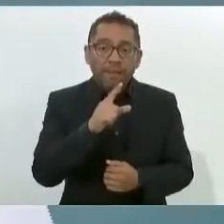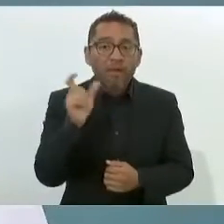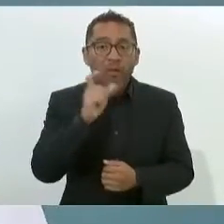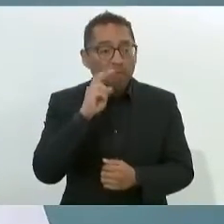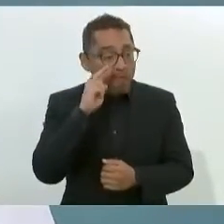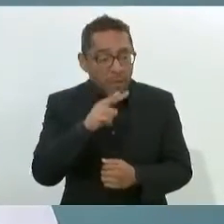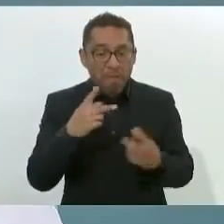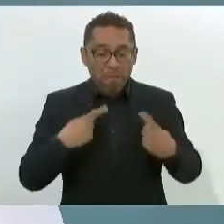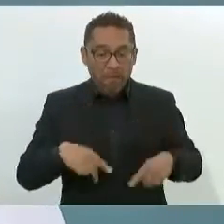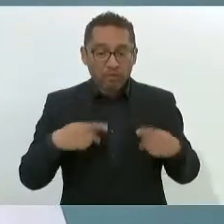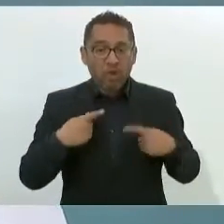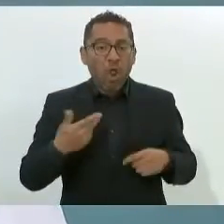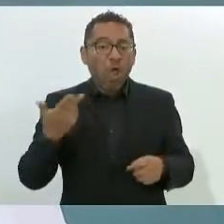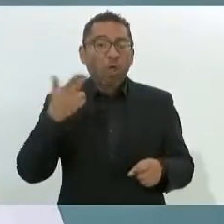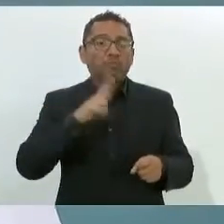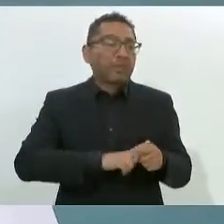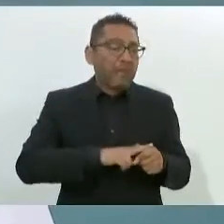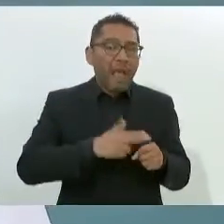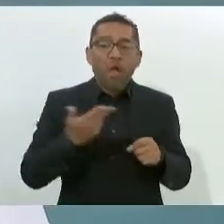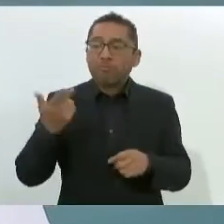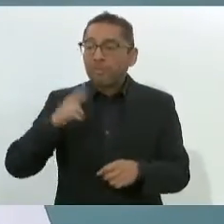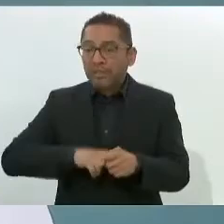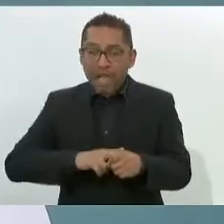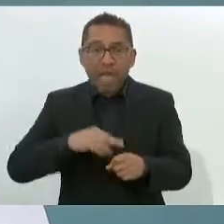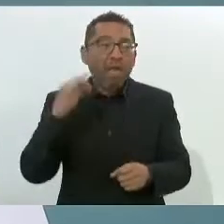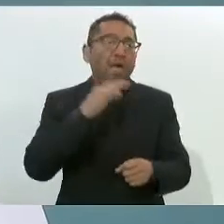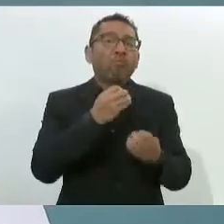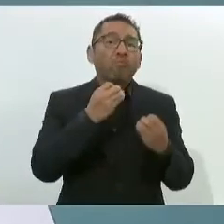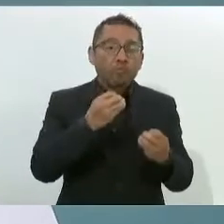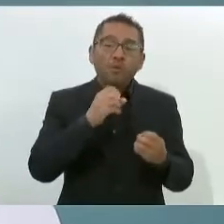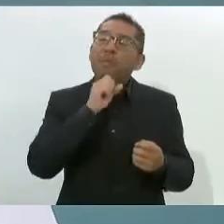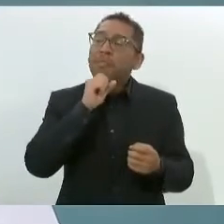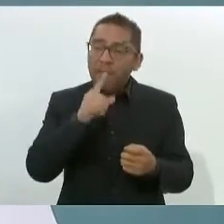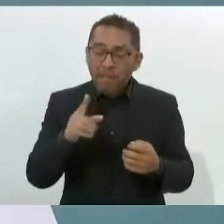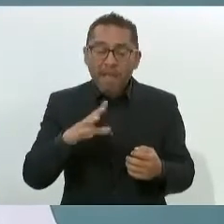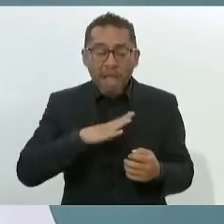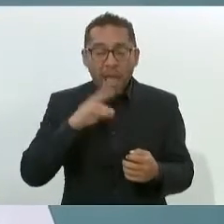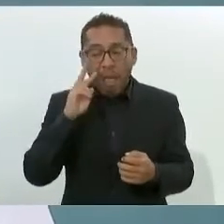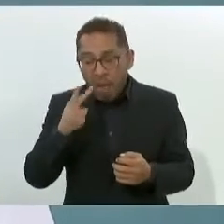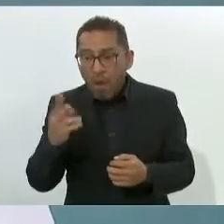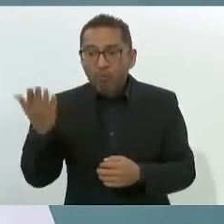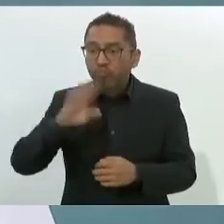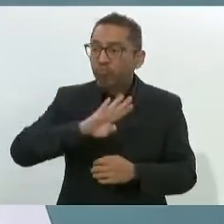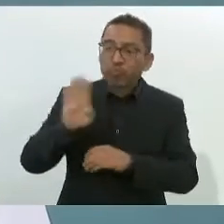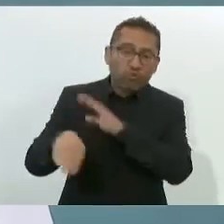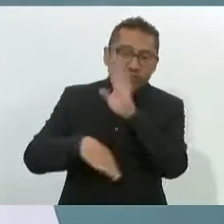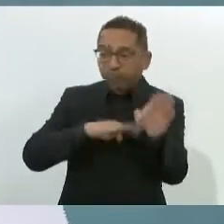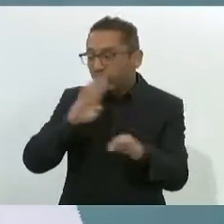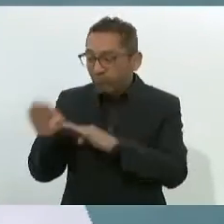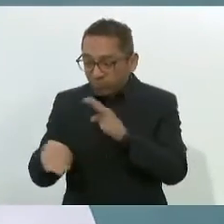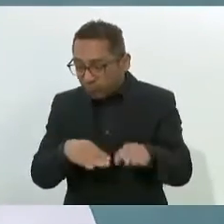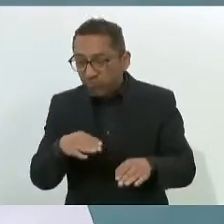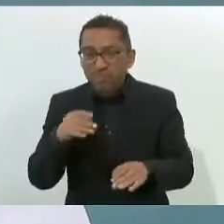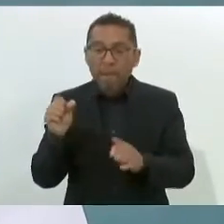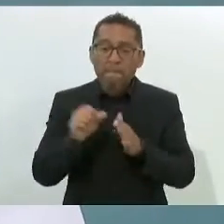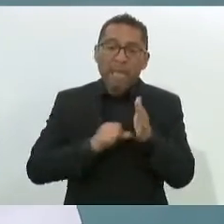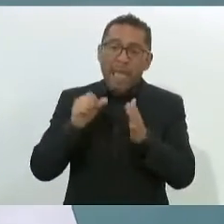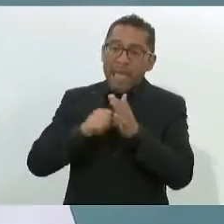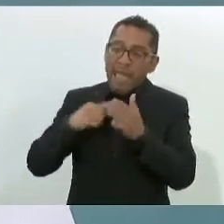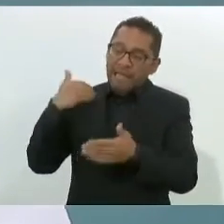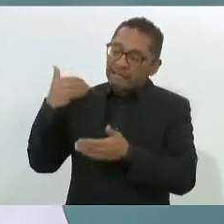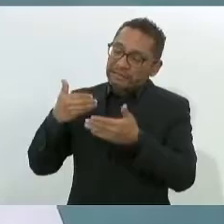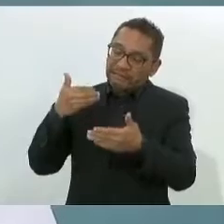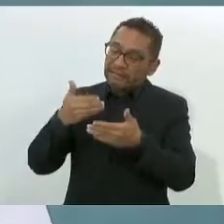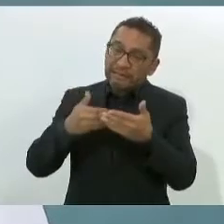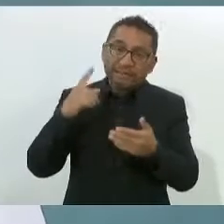hospitalizados, tenemos también muchas defunciones. Han sido meses complejos y ha sido